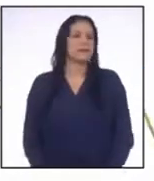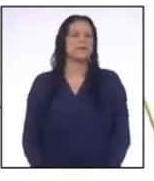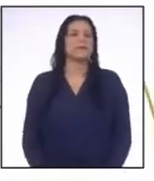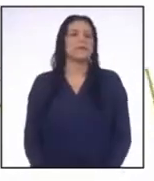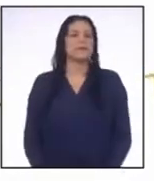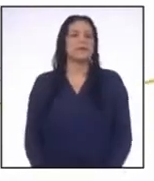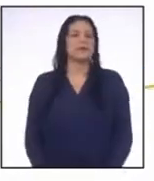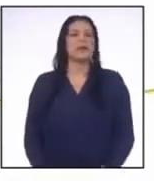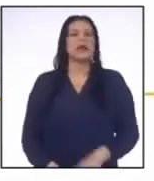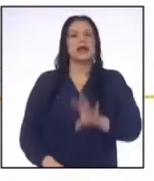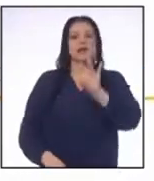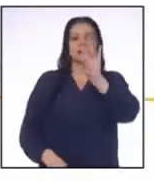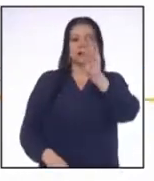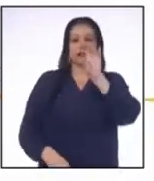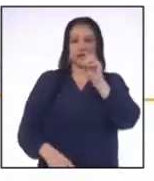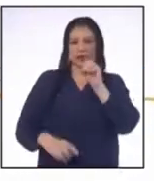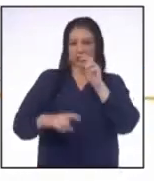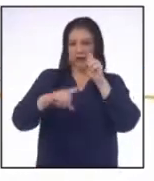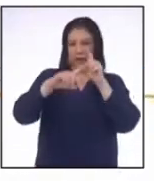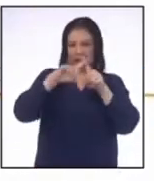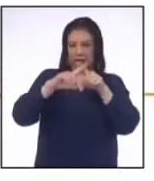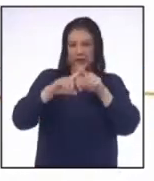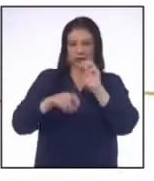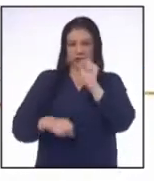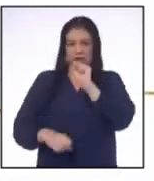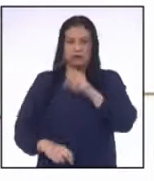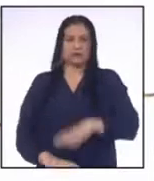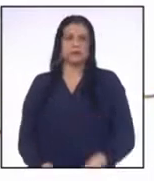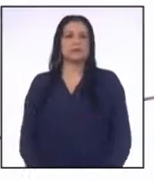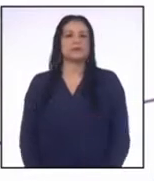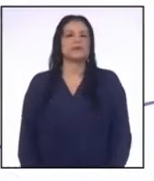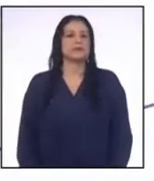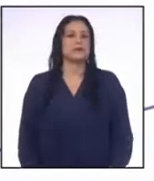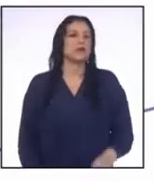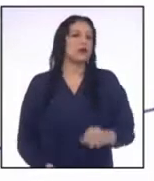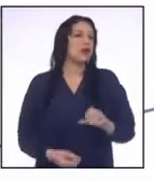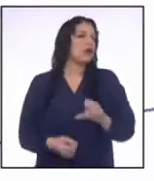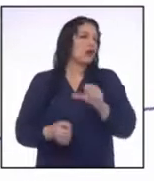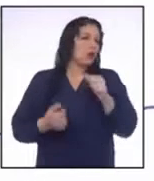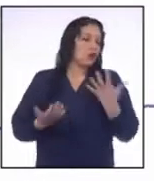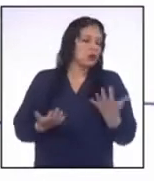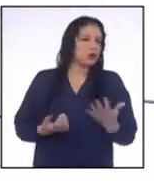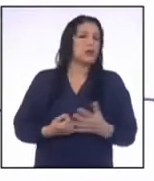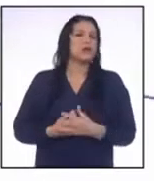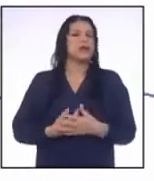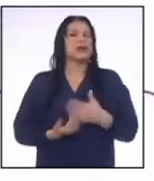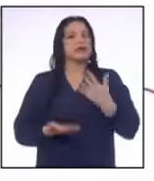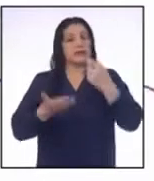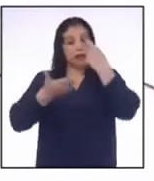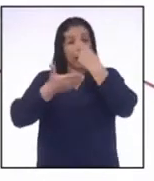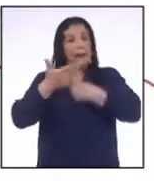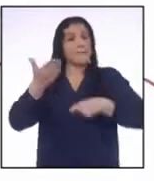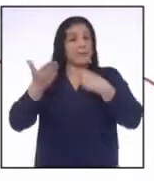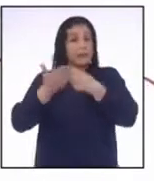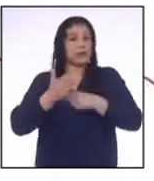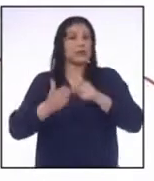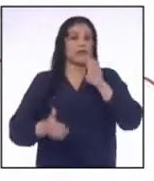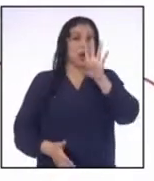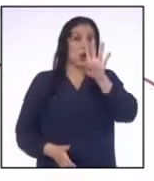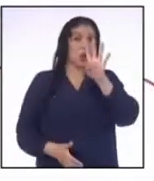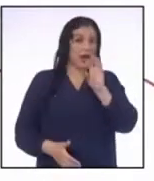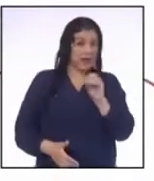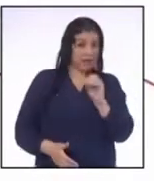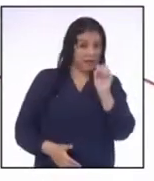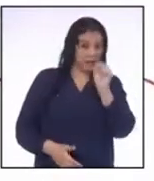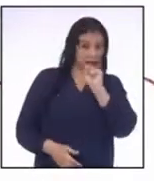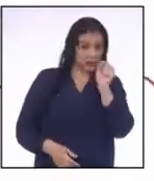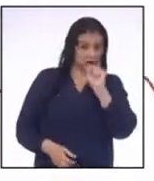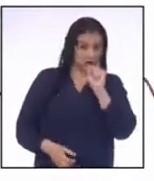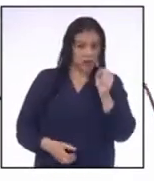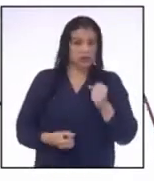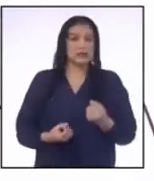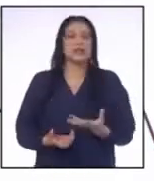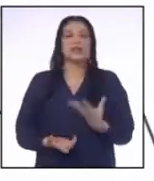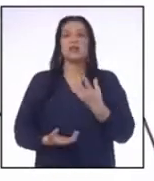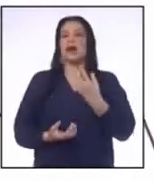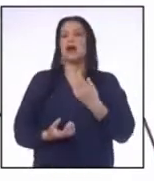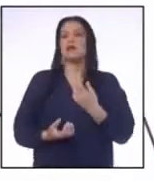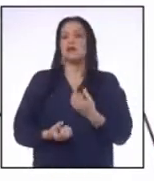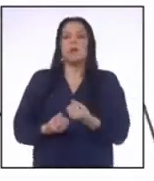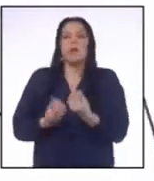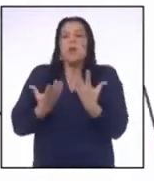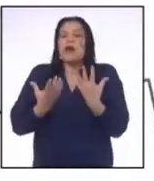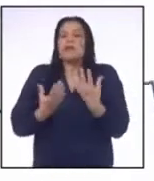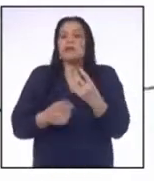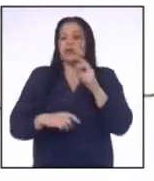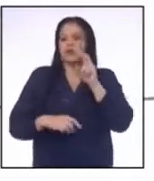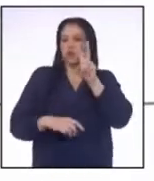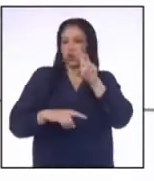Será 70X soles Por otro lado, si el costo es 40 soles y la cantidad 2X